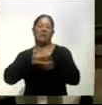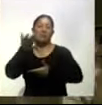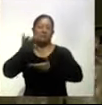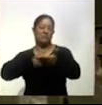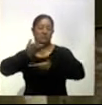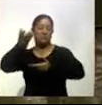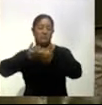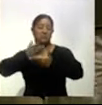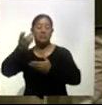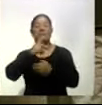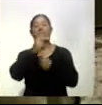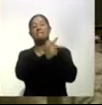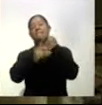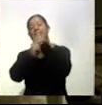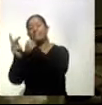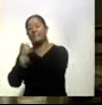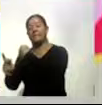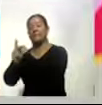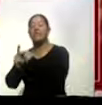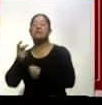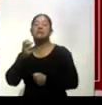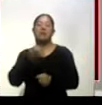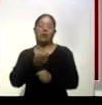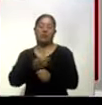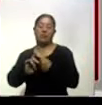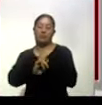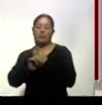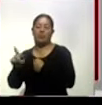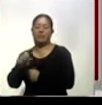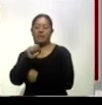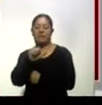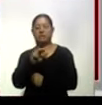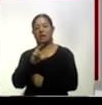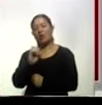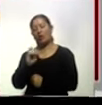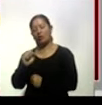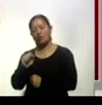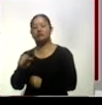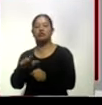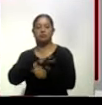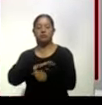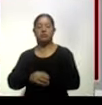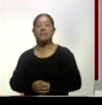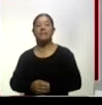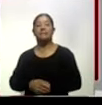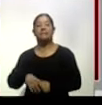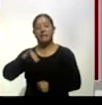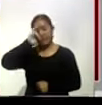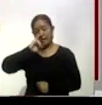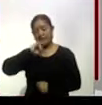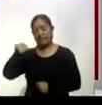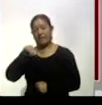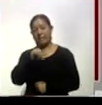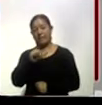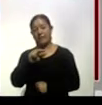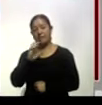que ha provocado la pandemia del coronavirus SARS-CoV-2. El secretario de Relaciones Exteriores, Marcelo Ebrard, confirmó que México recibió la